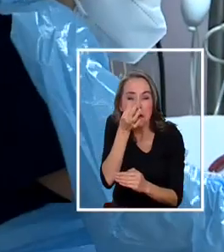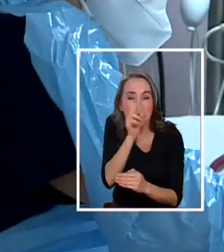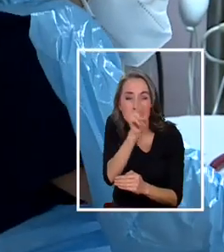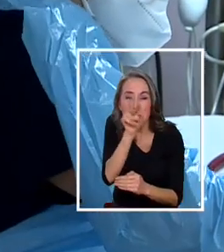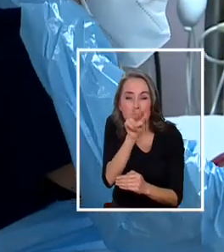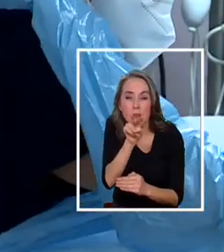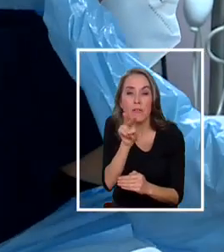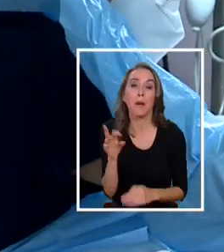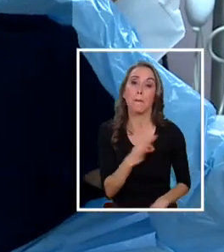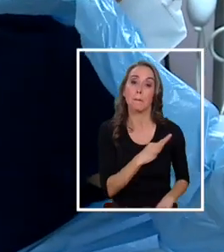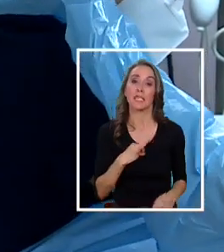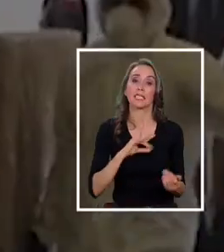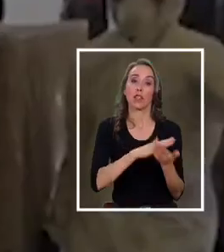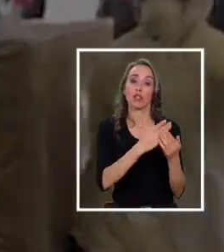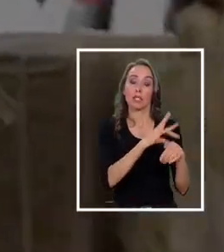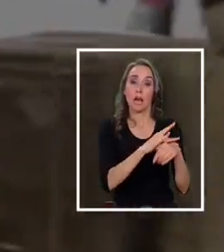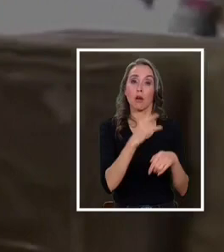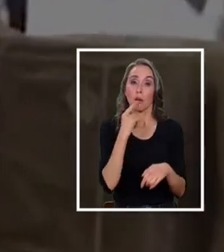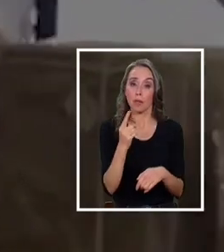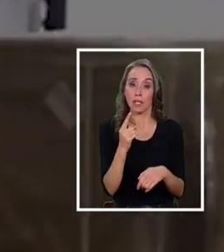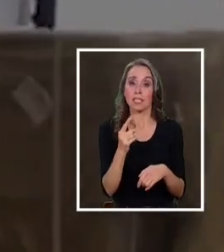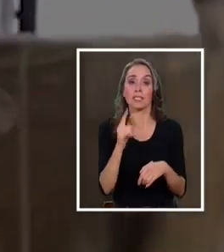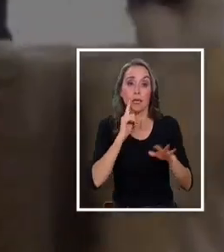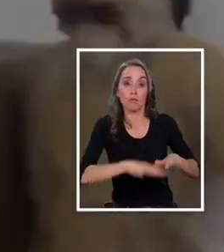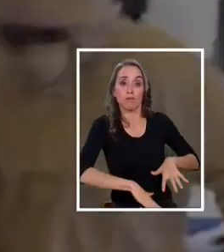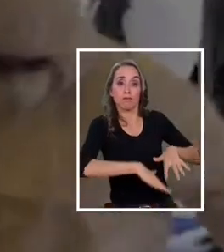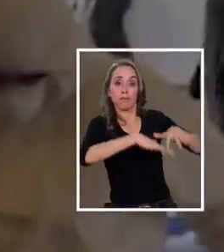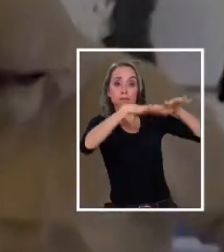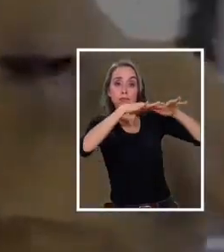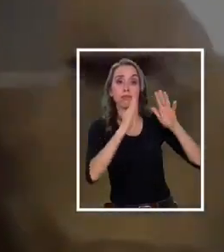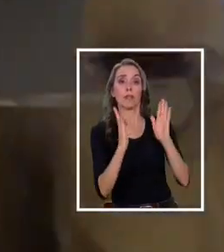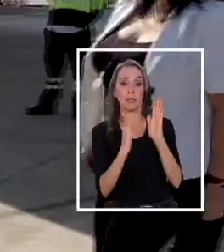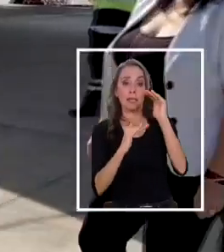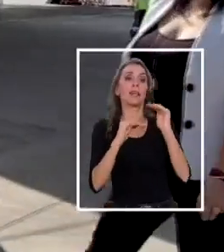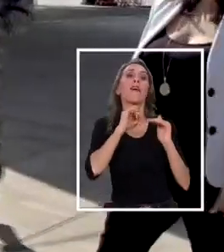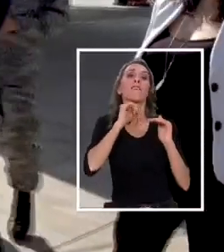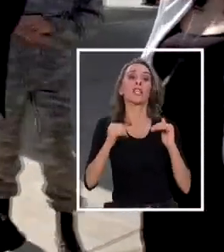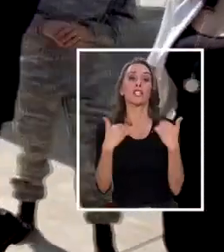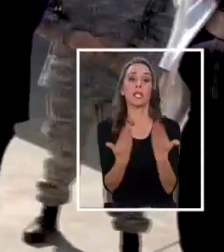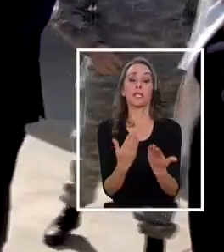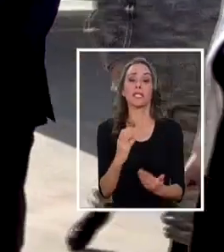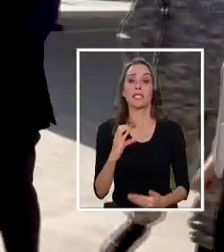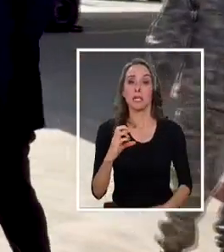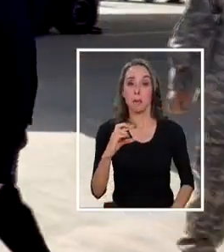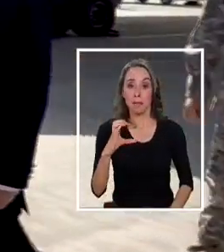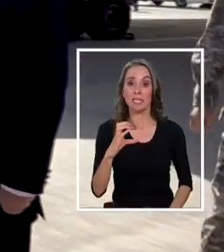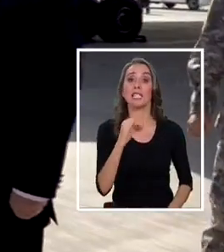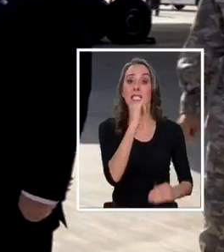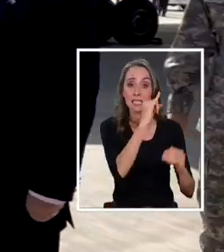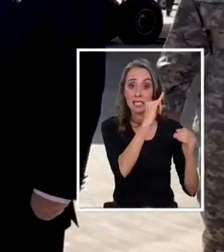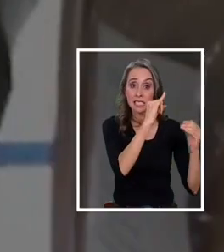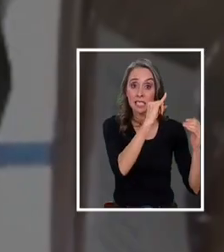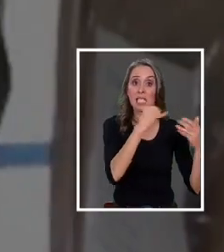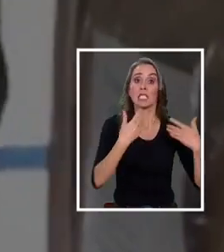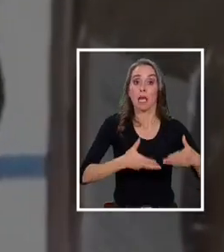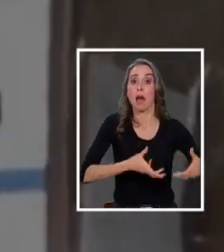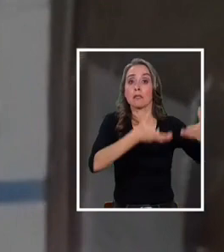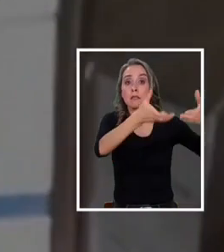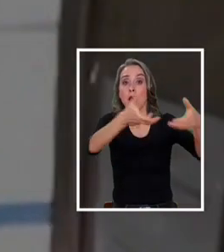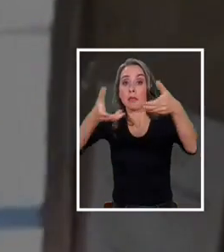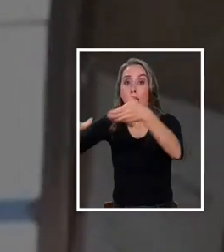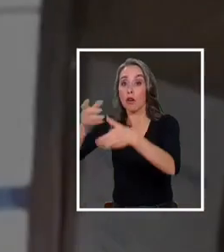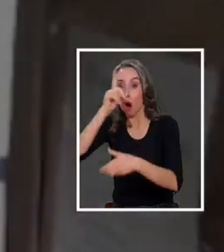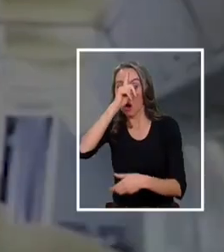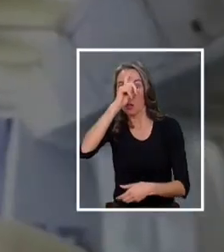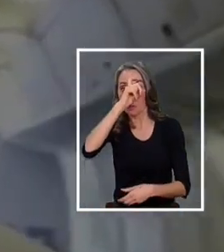Ministerio de Salud aseguraron que una parte del stock de ventiladores donados por la CPC sí llegaron a la red asistencial.